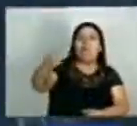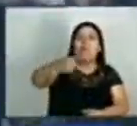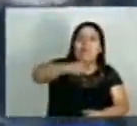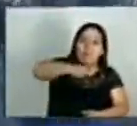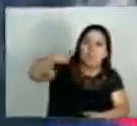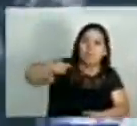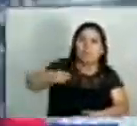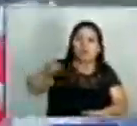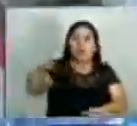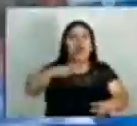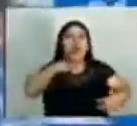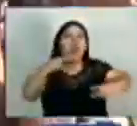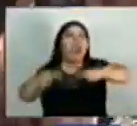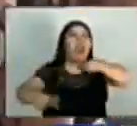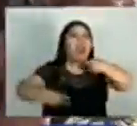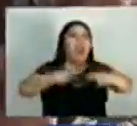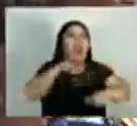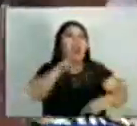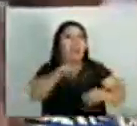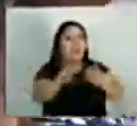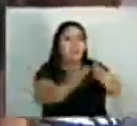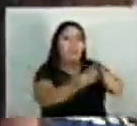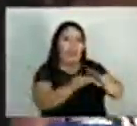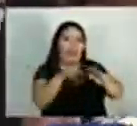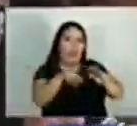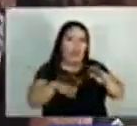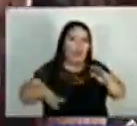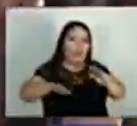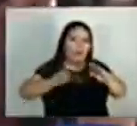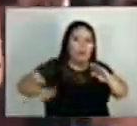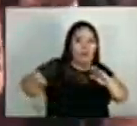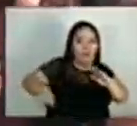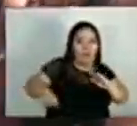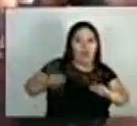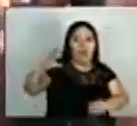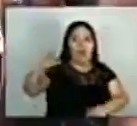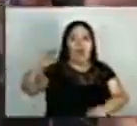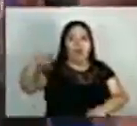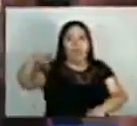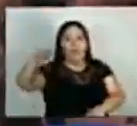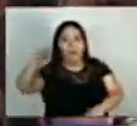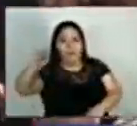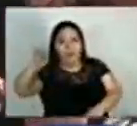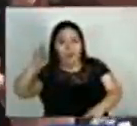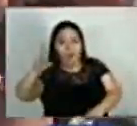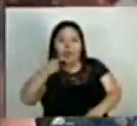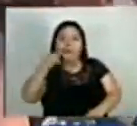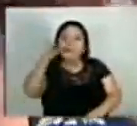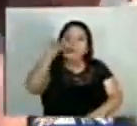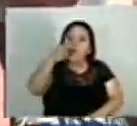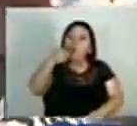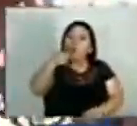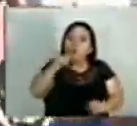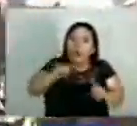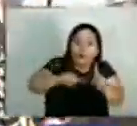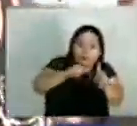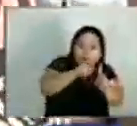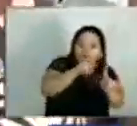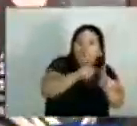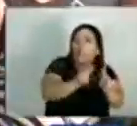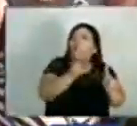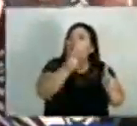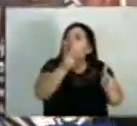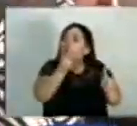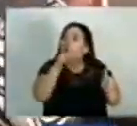Son las voces de los habitantes de la campanera, luego que las autoridades revelaran el principal sospechoso